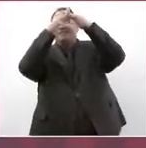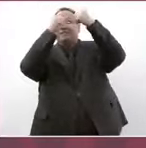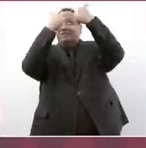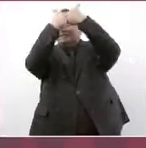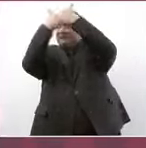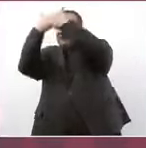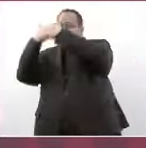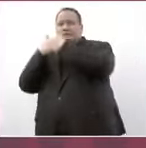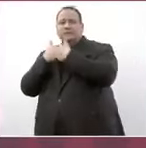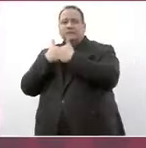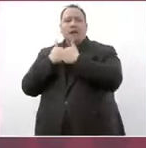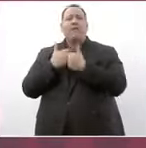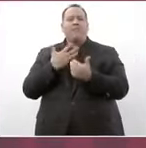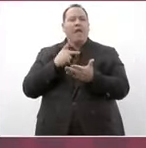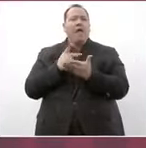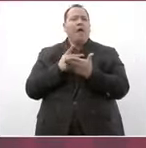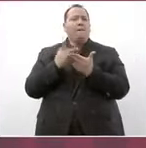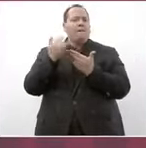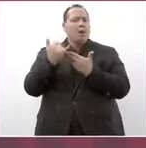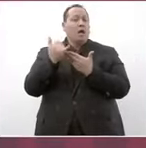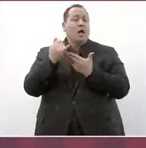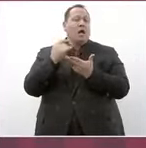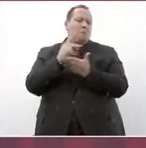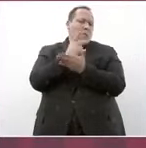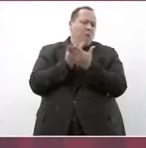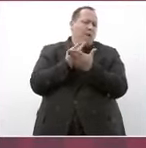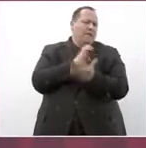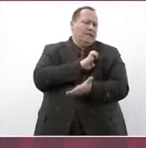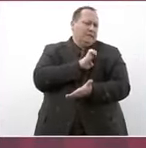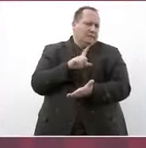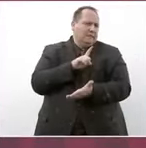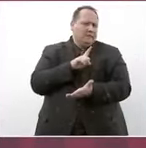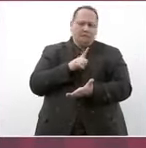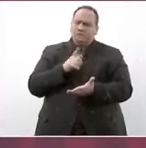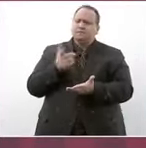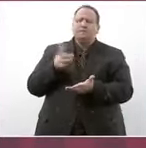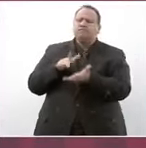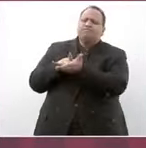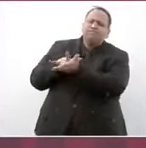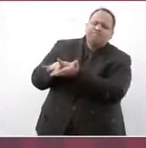tienen un programa especial de